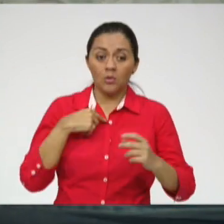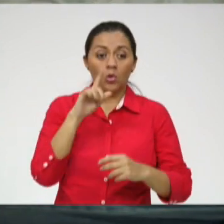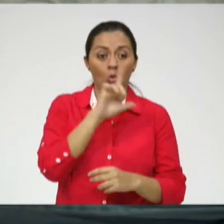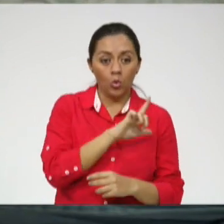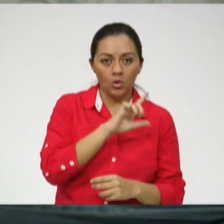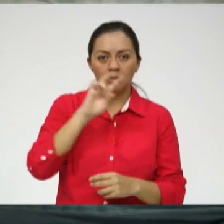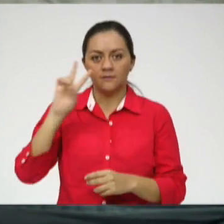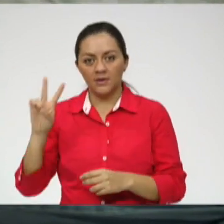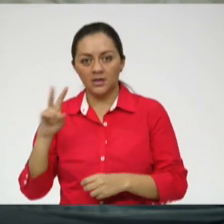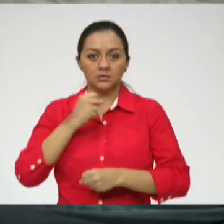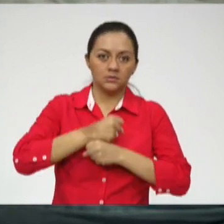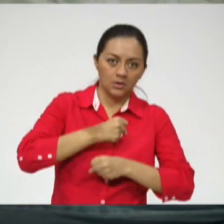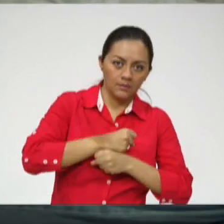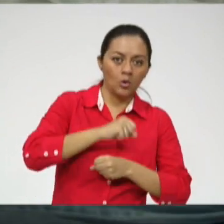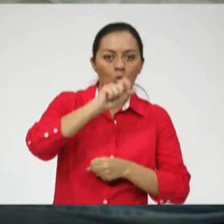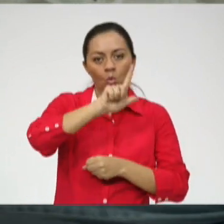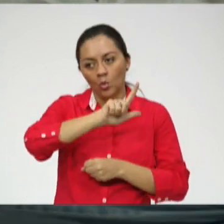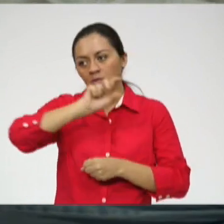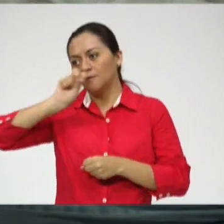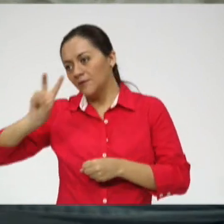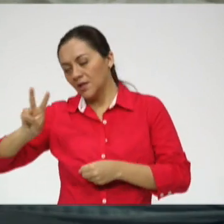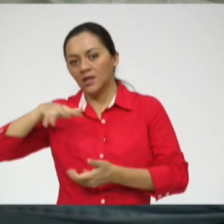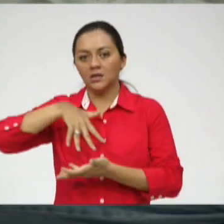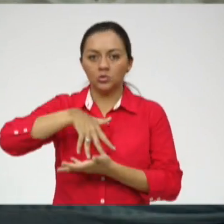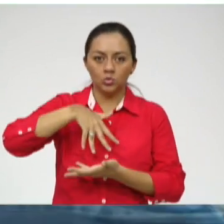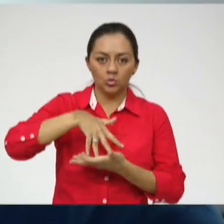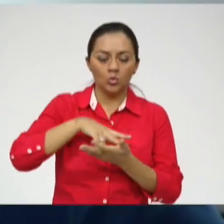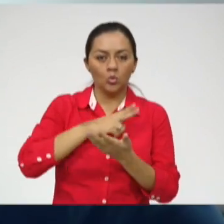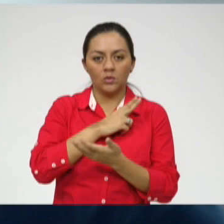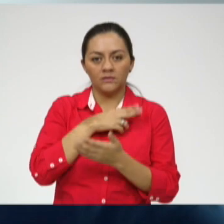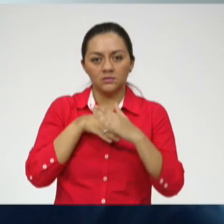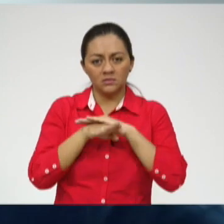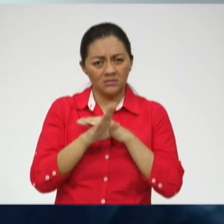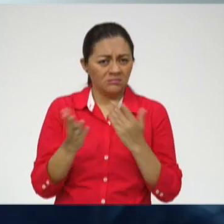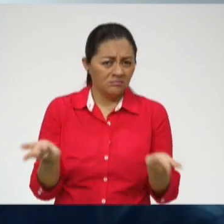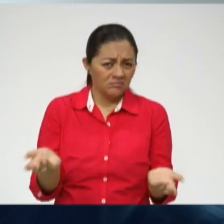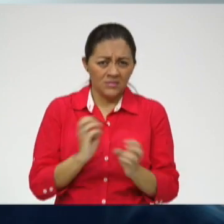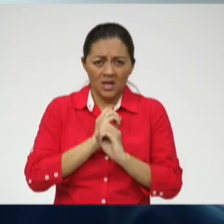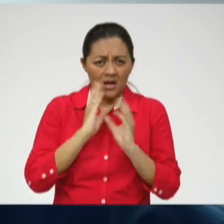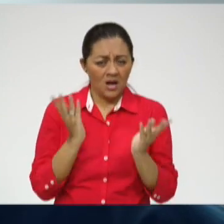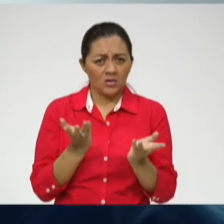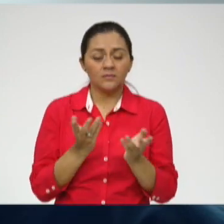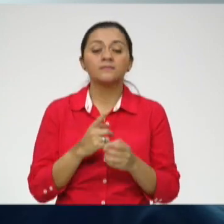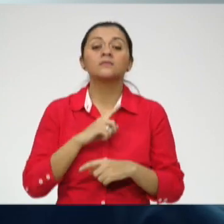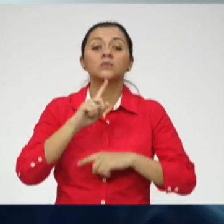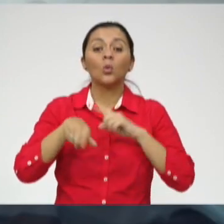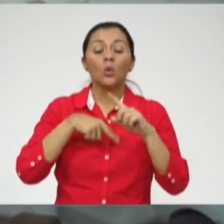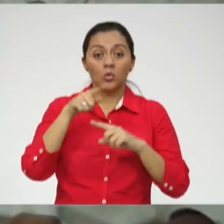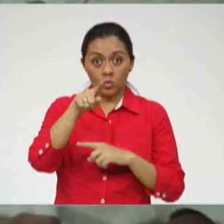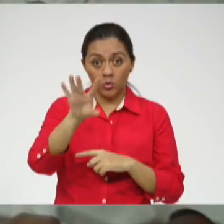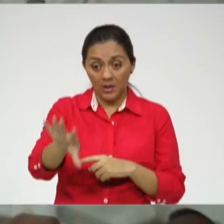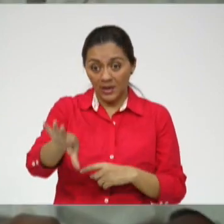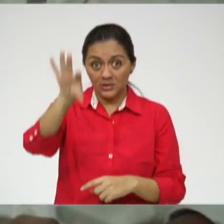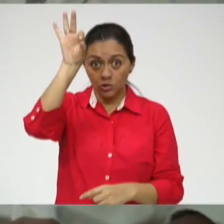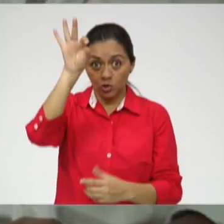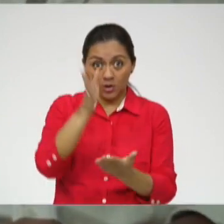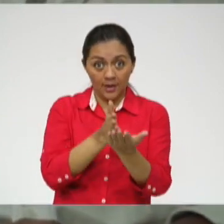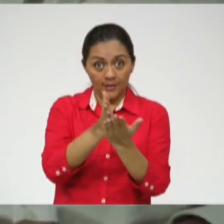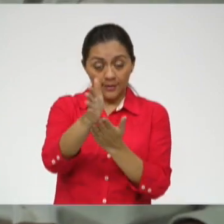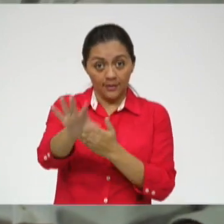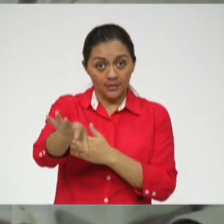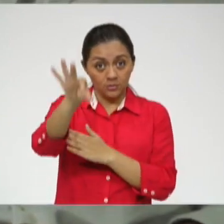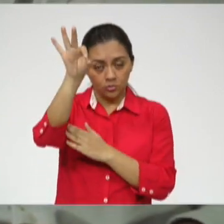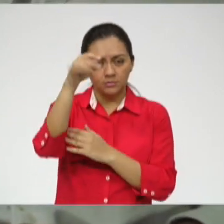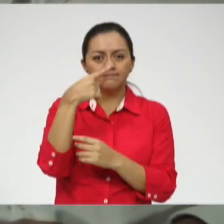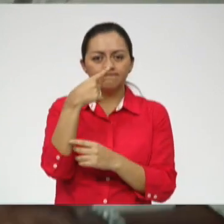viernes a trabajar o de lunes a viernes a estudiar esa carrera o la universidad. Cuando escojas una carrera, tienes que